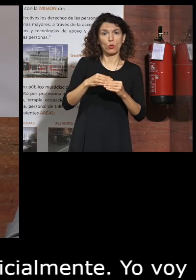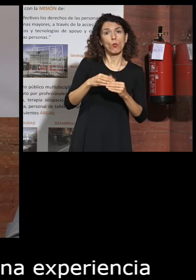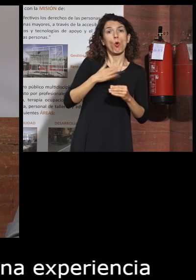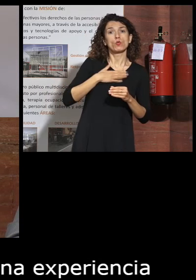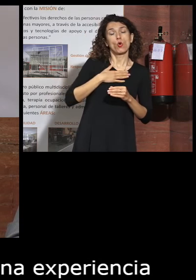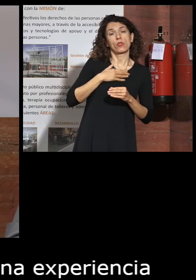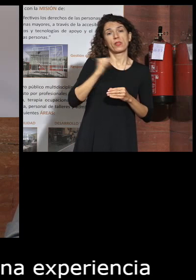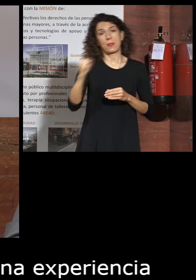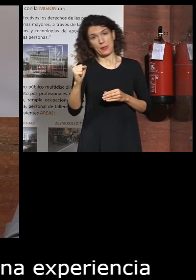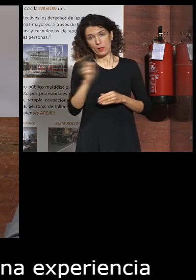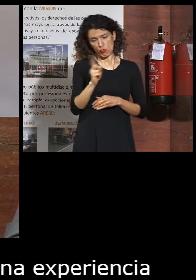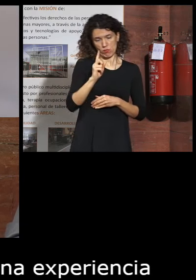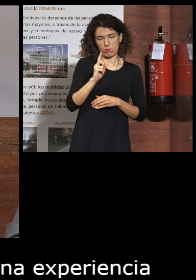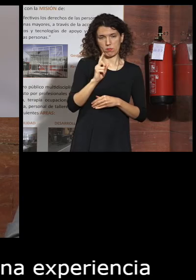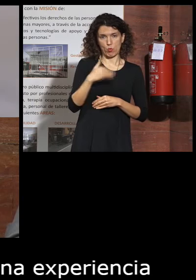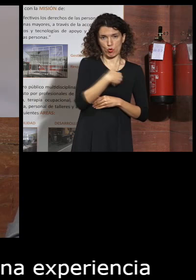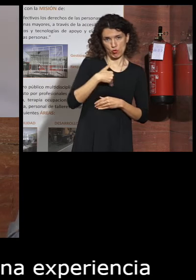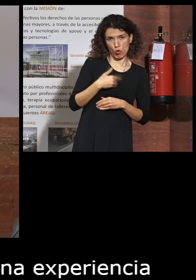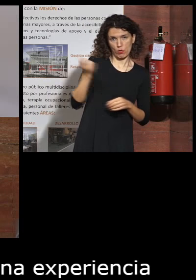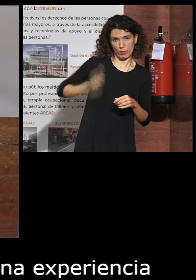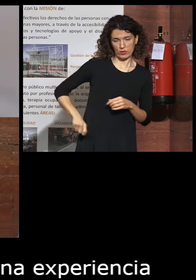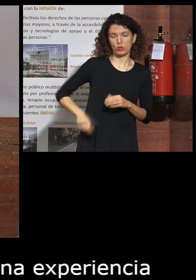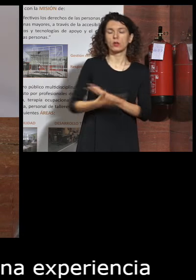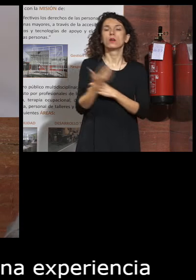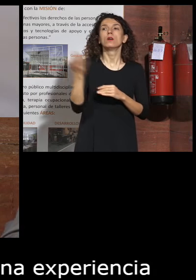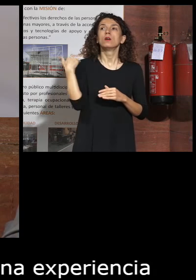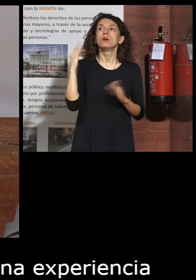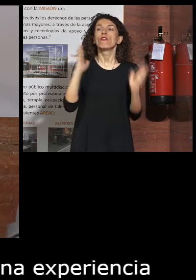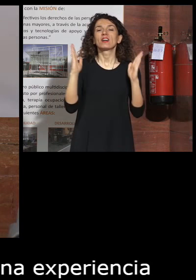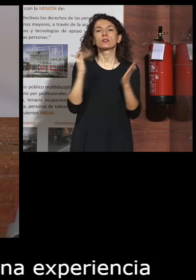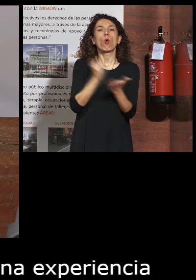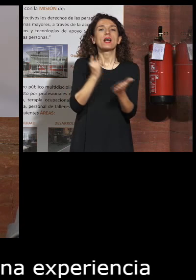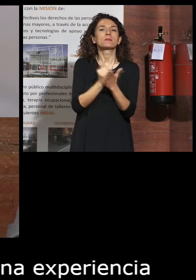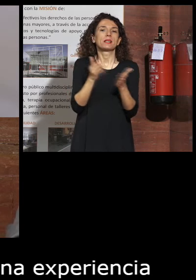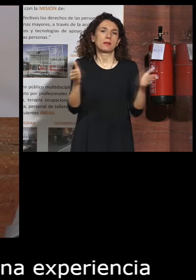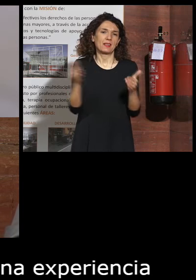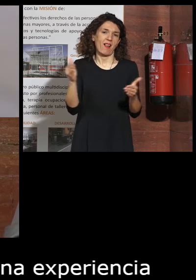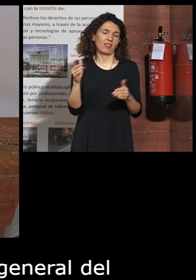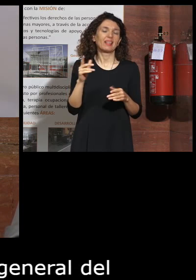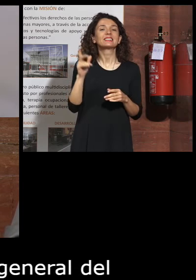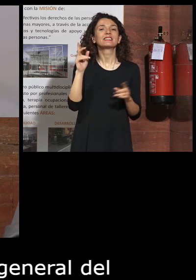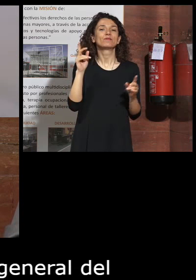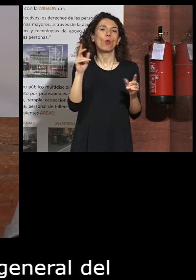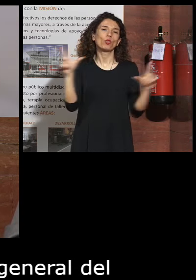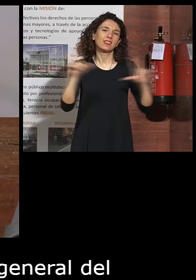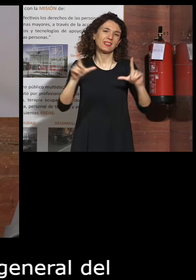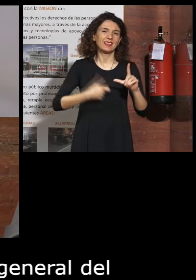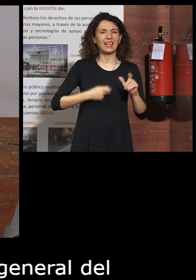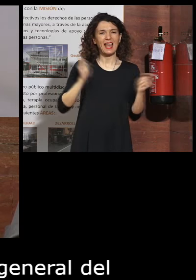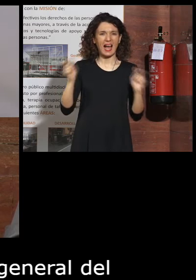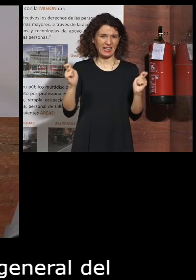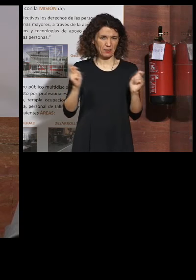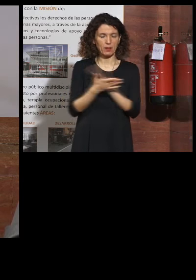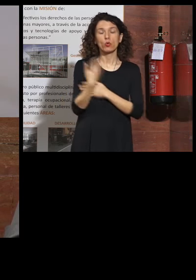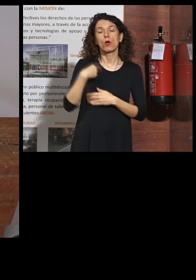independiente iniciamos una fase experimental de esa telealarma que así la llamábamos y ahí voy a